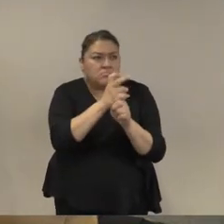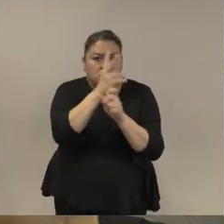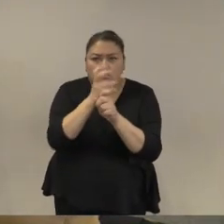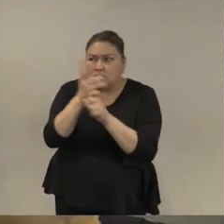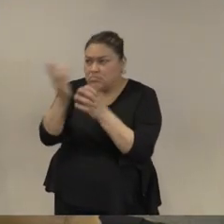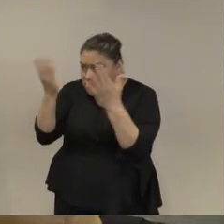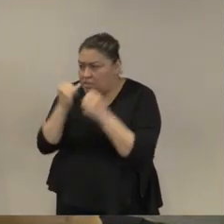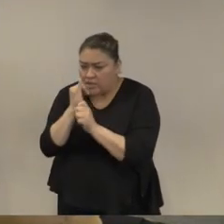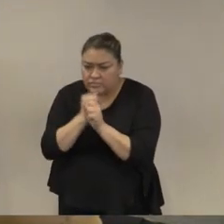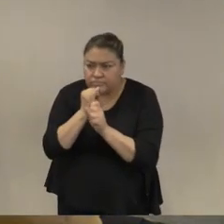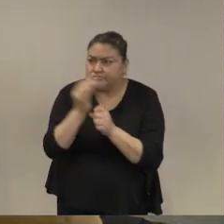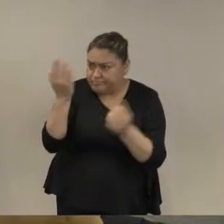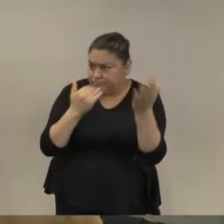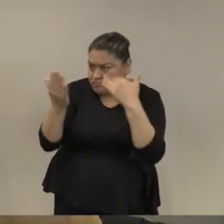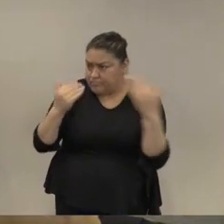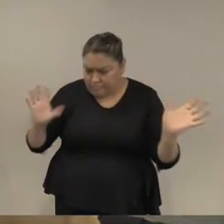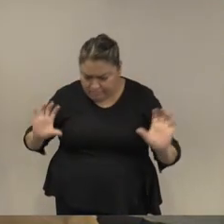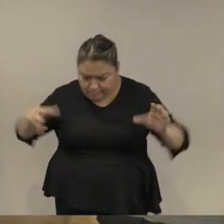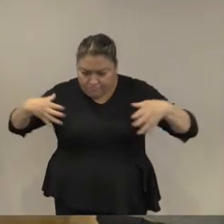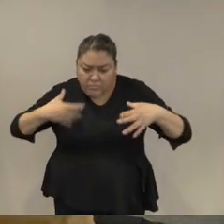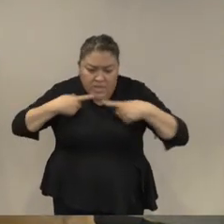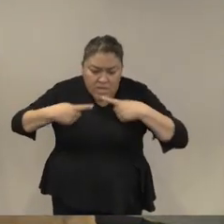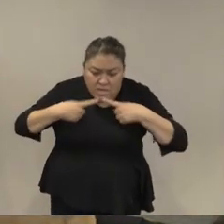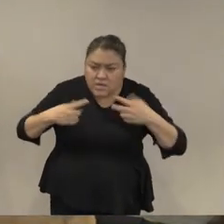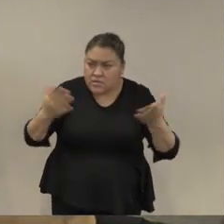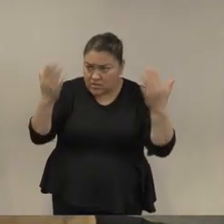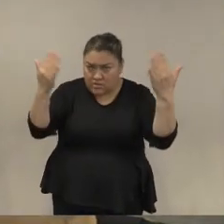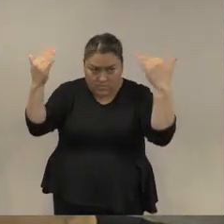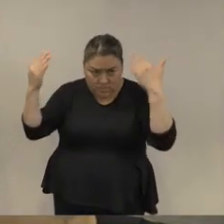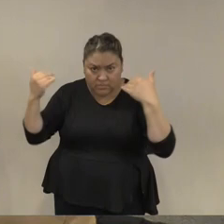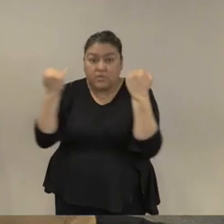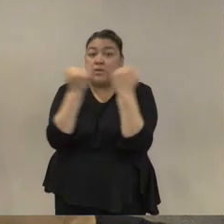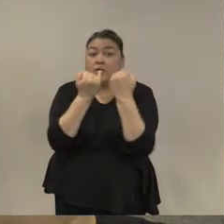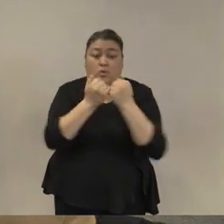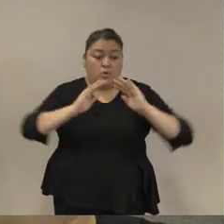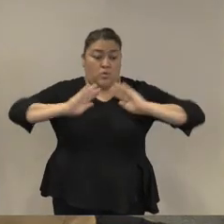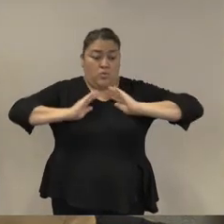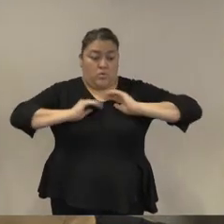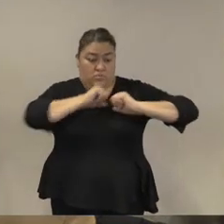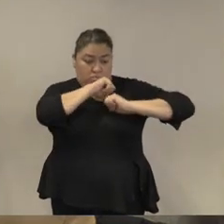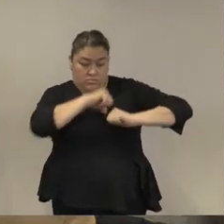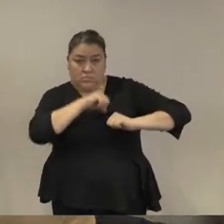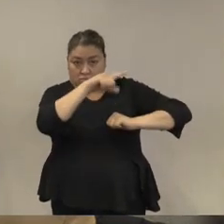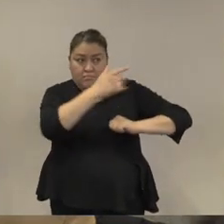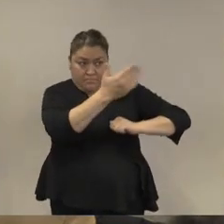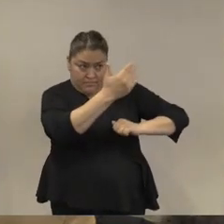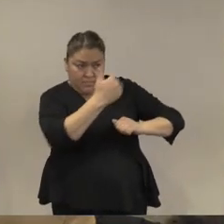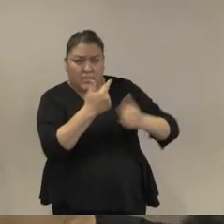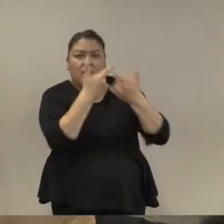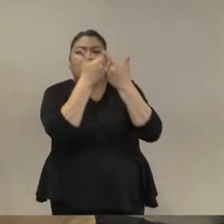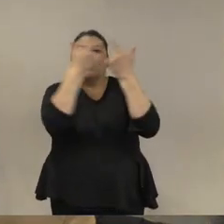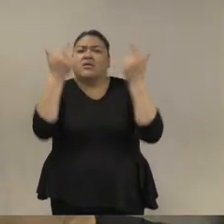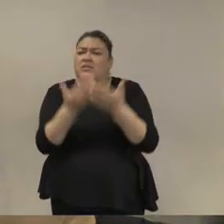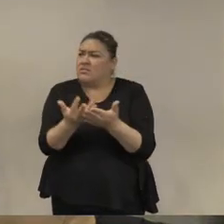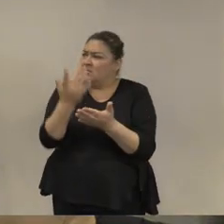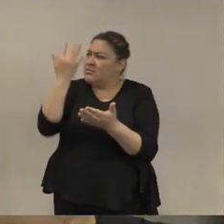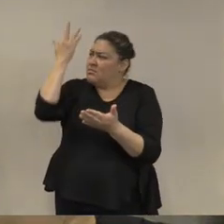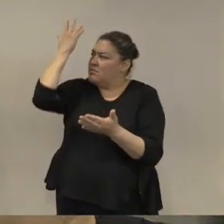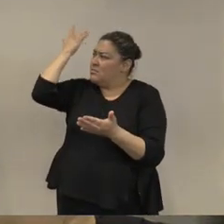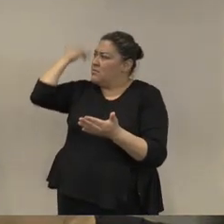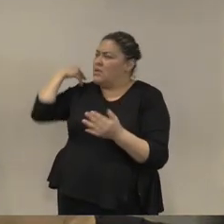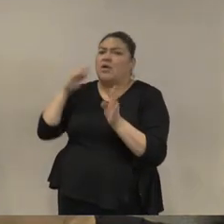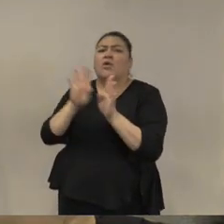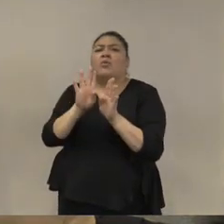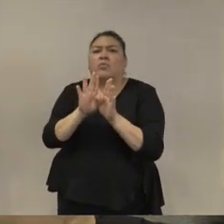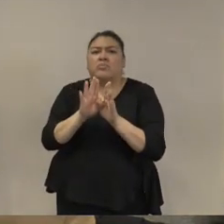investigadores que tengan que ser incluyendo a las propias fuerzas armadas más en su caso para contarnos la historia de cuál ha sido la